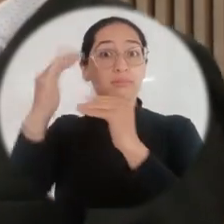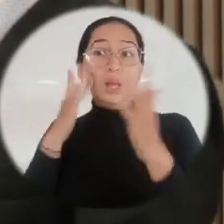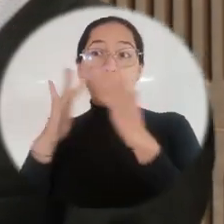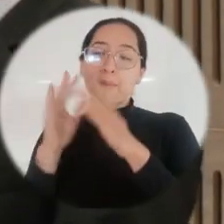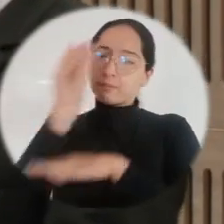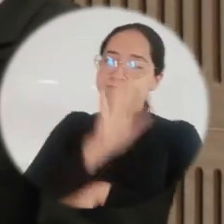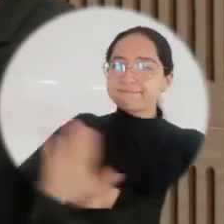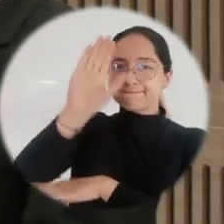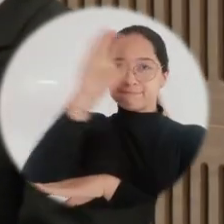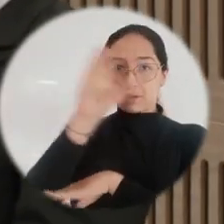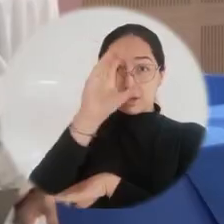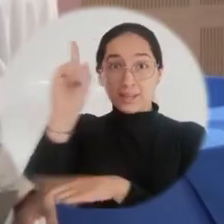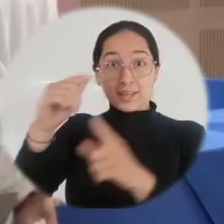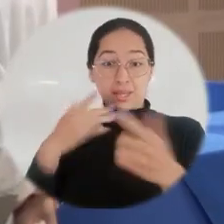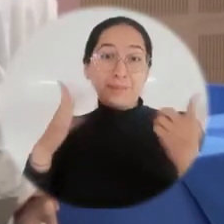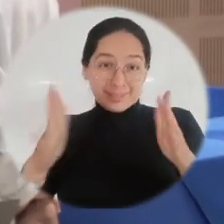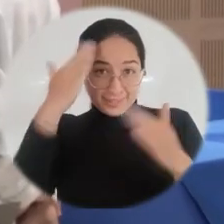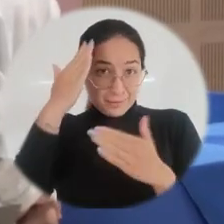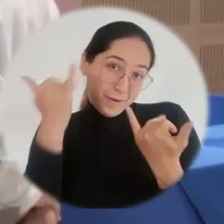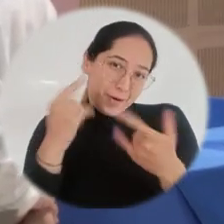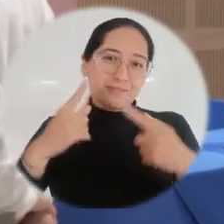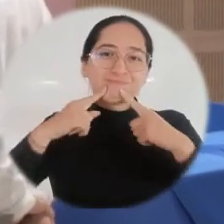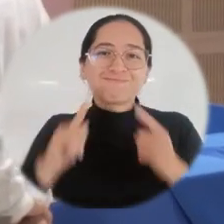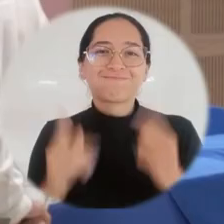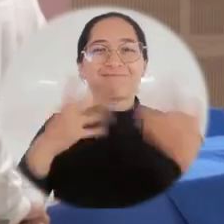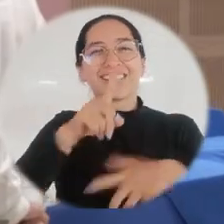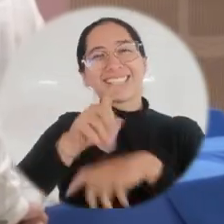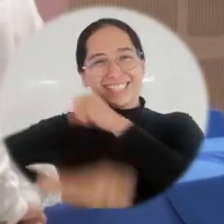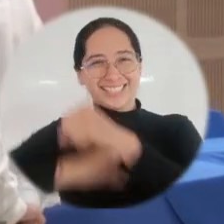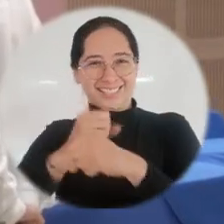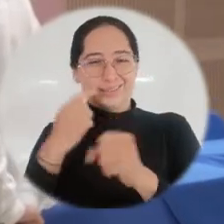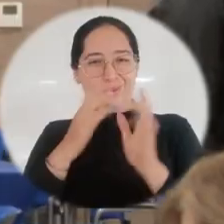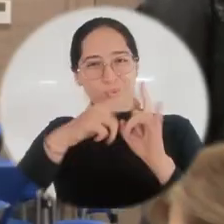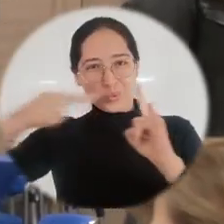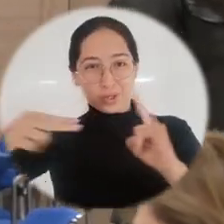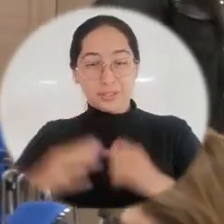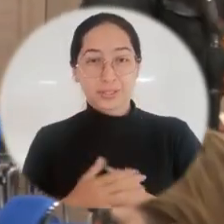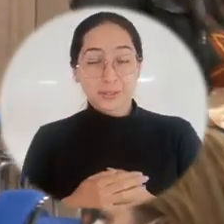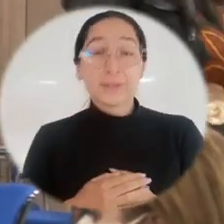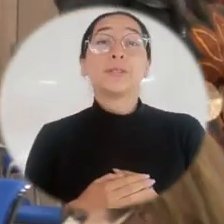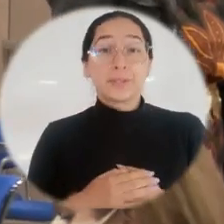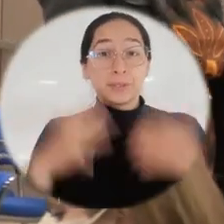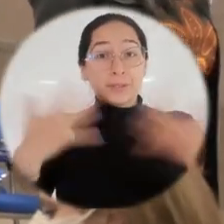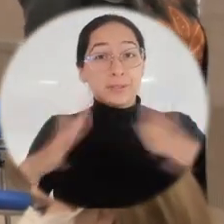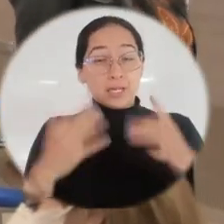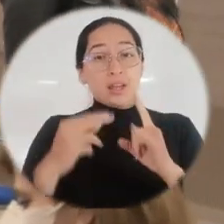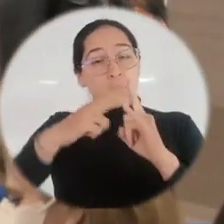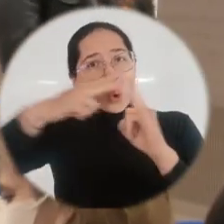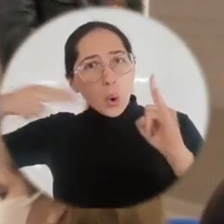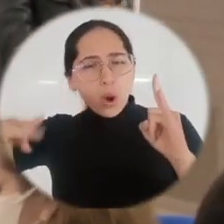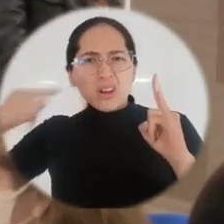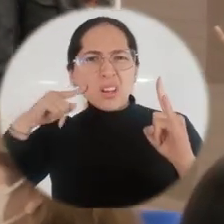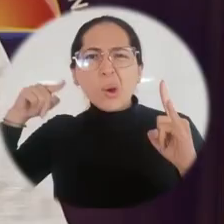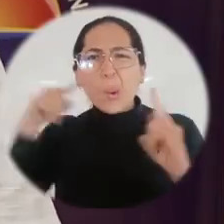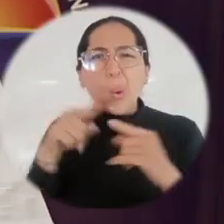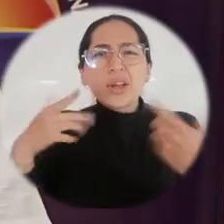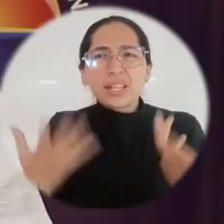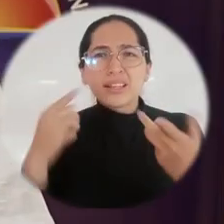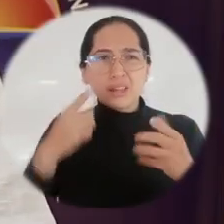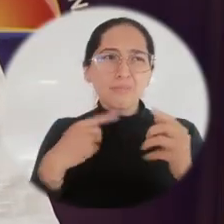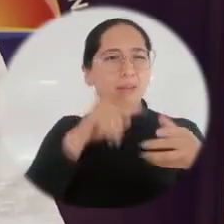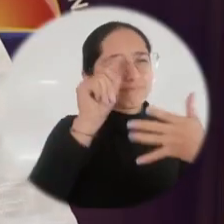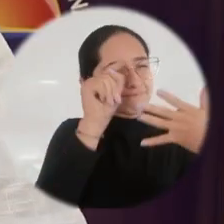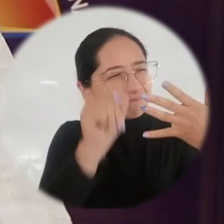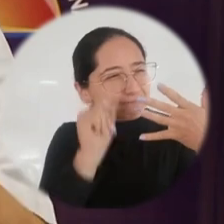el aseguramiento de la calidad en beneficio de la educación superior del país en el marco de la conmemoración de su 60º aniversario. La